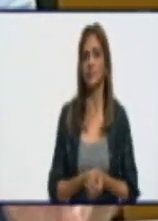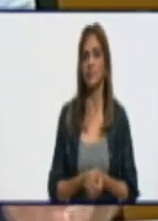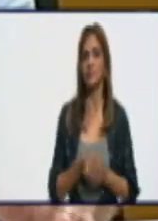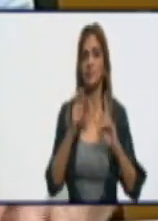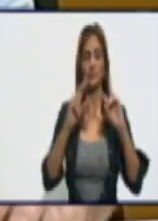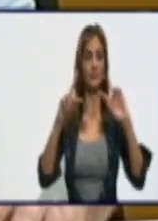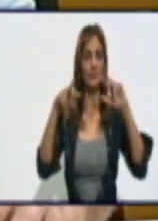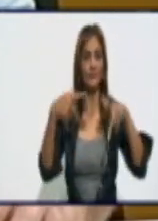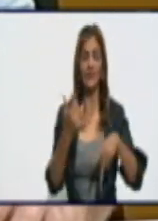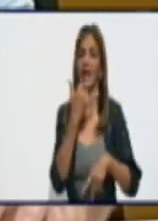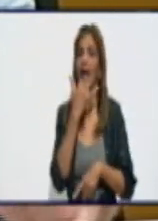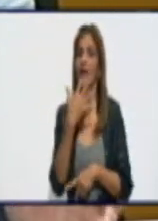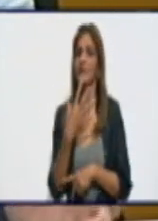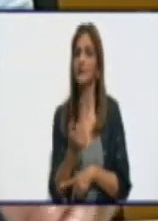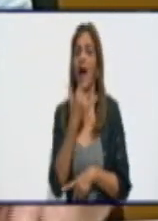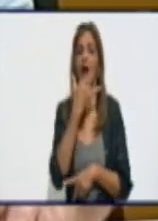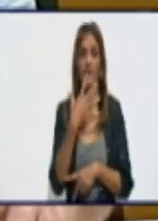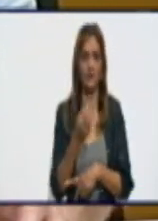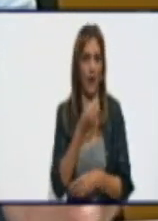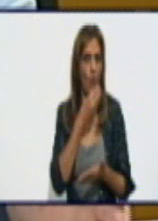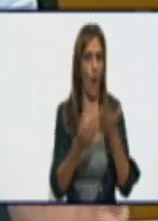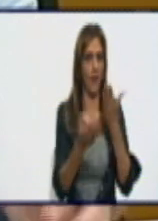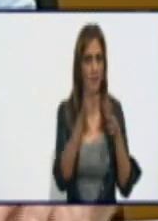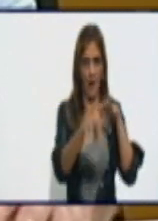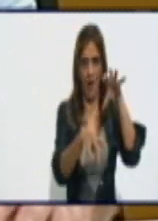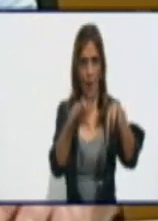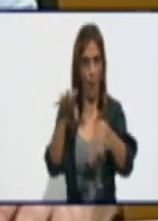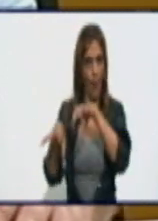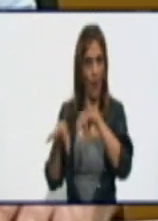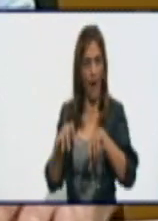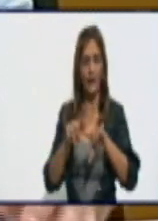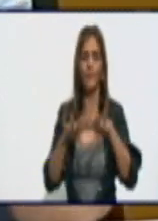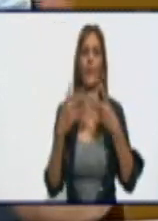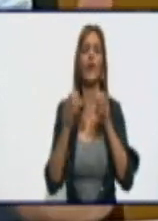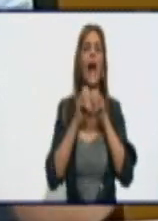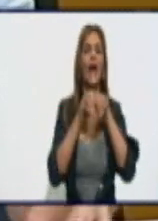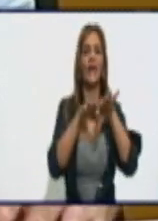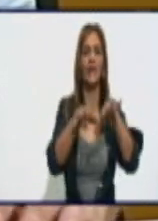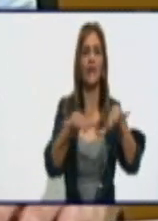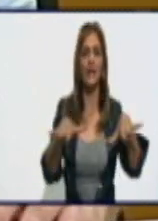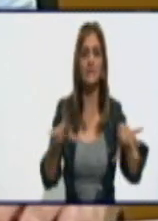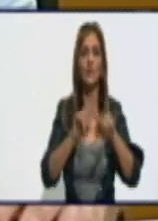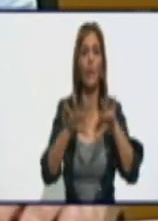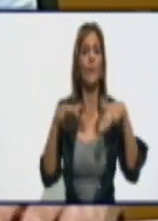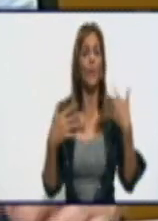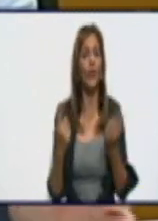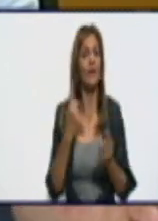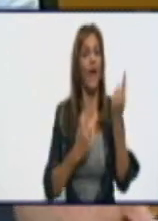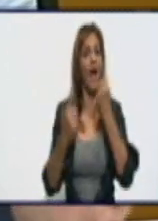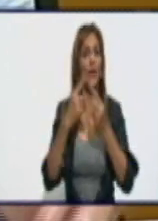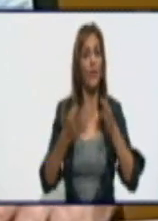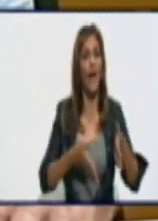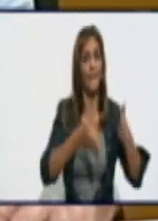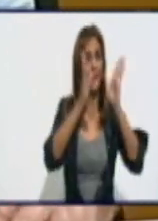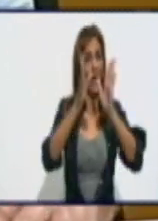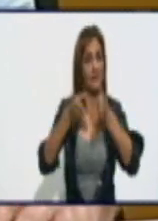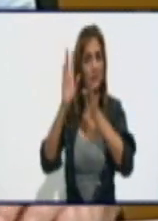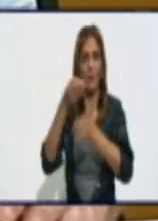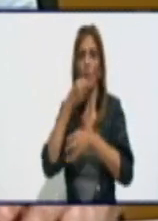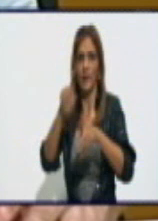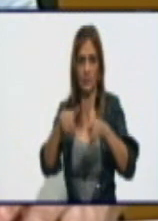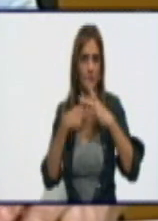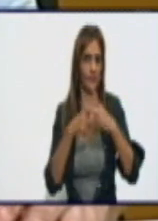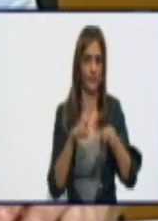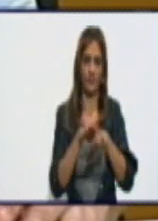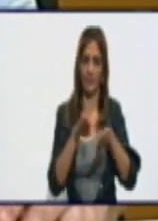de tener que afectar algún circuito, alguna zona, por el tema de generación, dada que alguna planta pueda salir, en estos momentos todas están